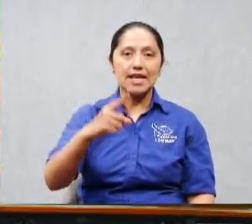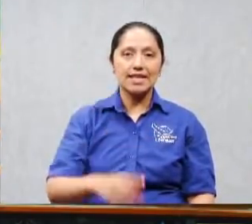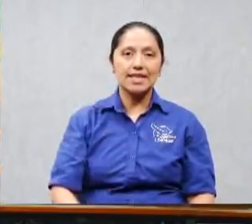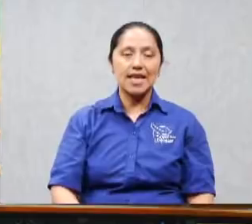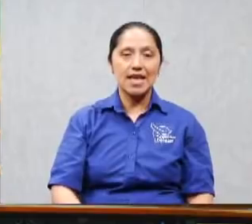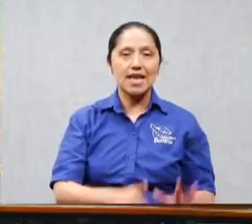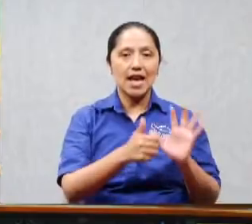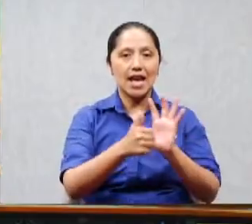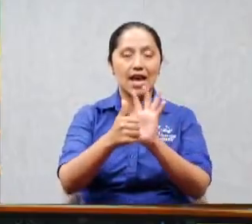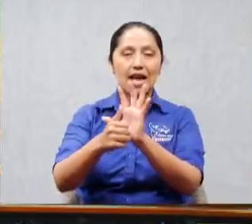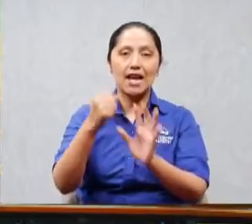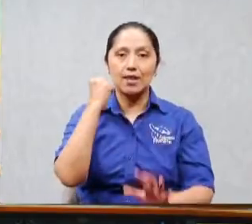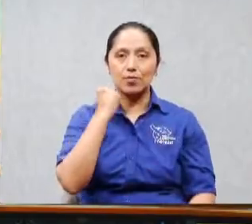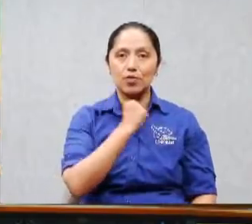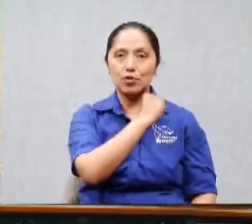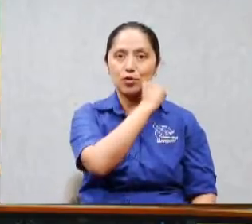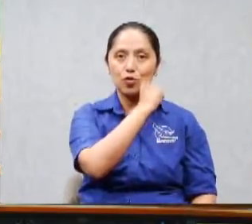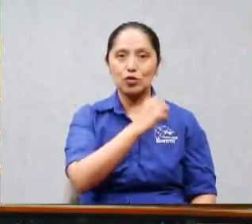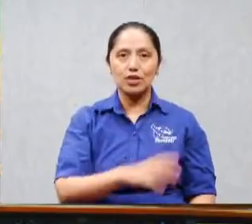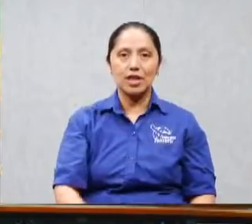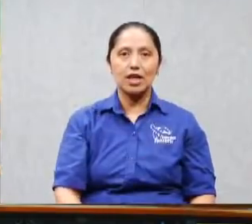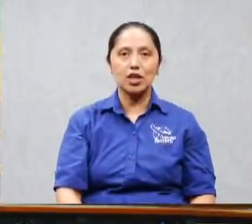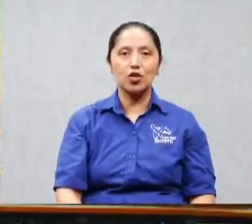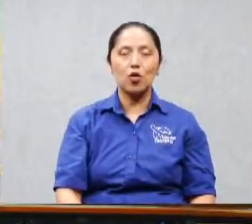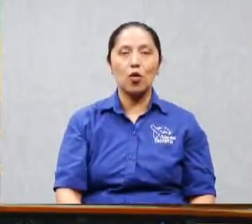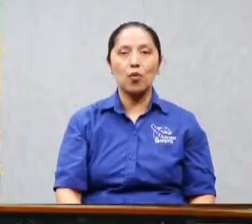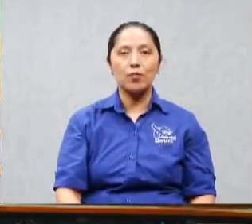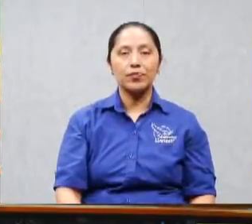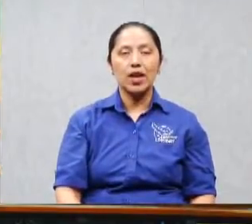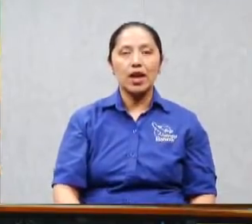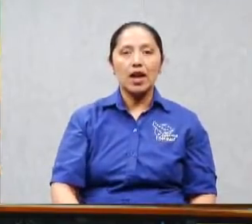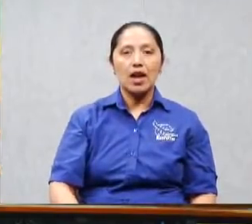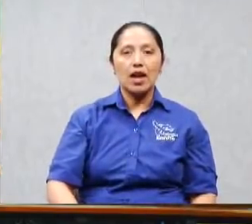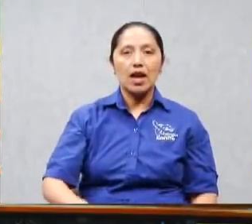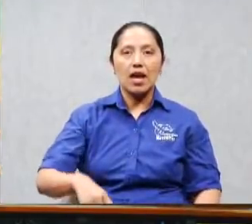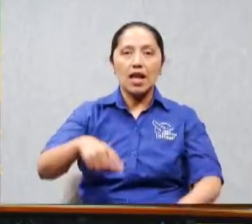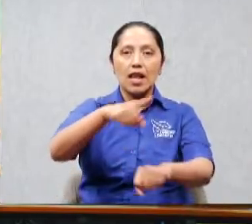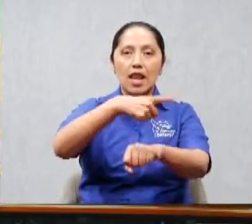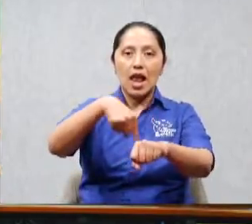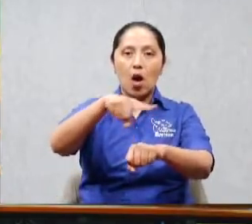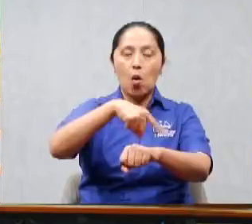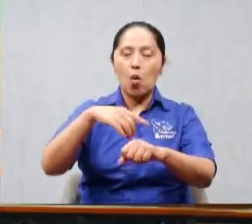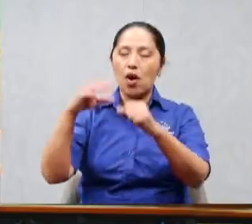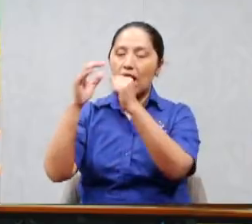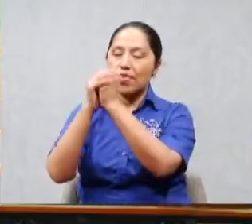una cosa que nos votó y entonces no me quiero